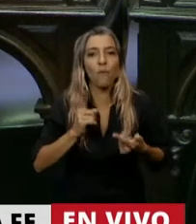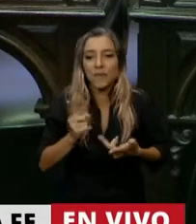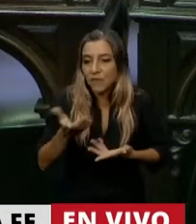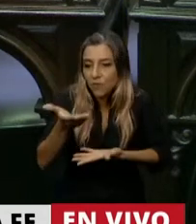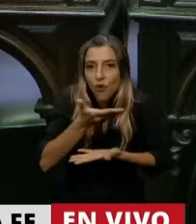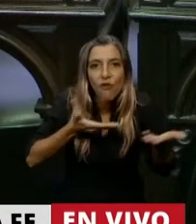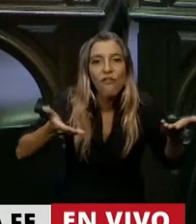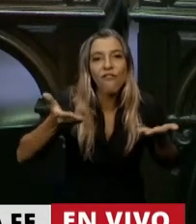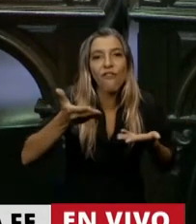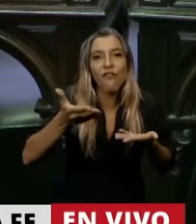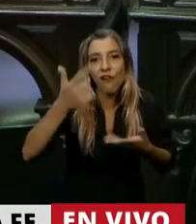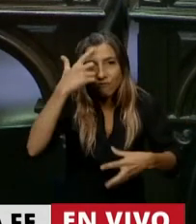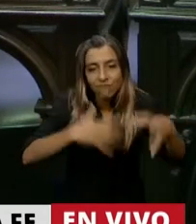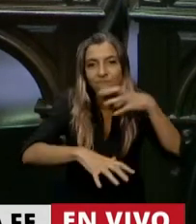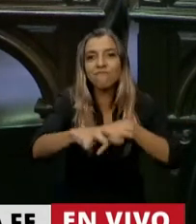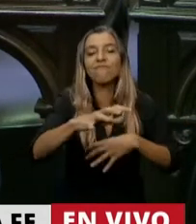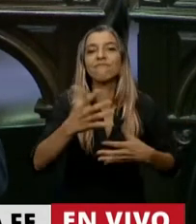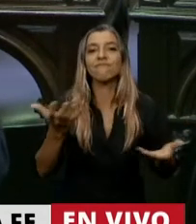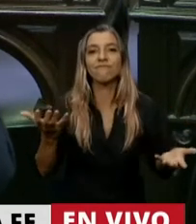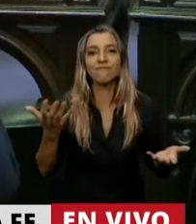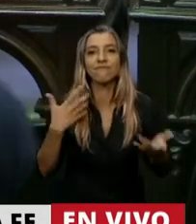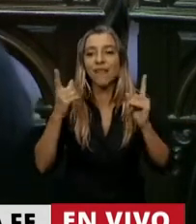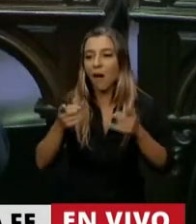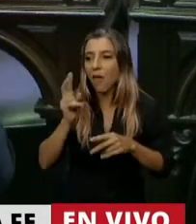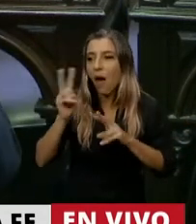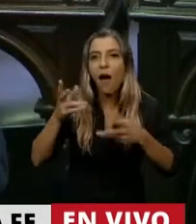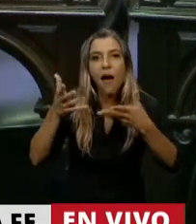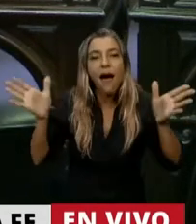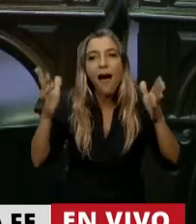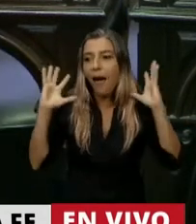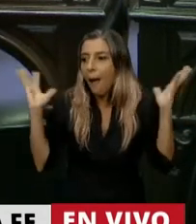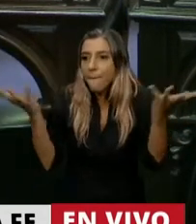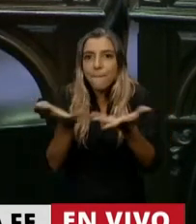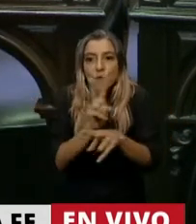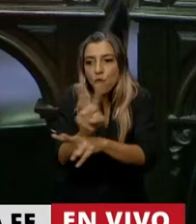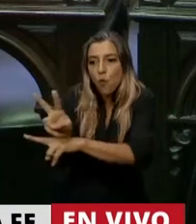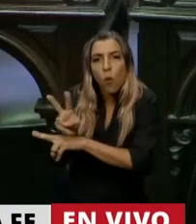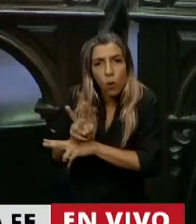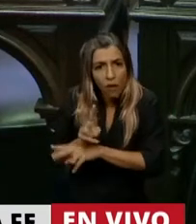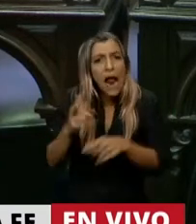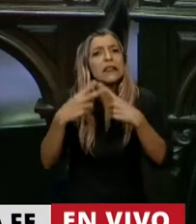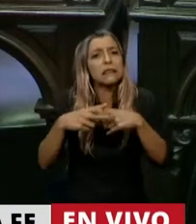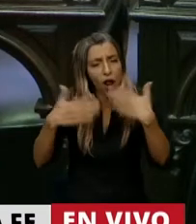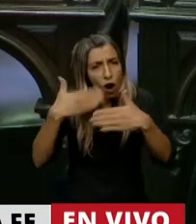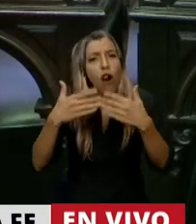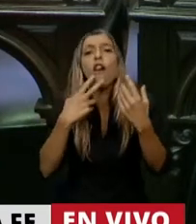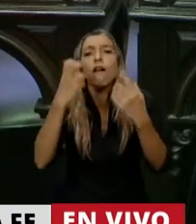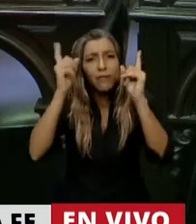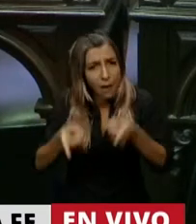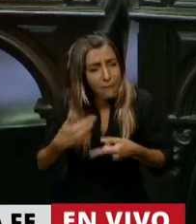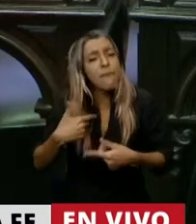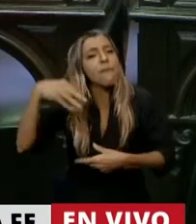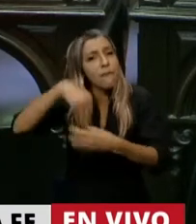recuperando los sistemas naturales, sociales, integrando las tecnologías. Por eso es muy importante